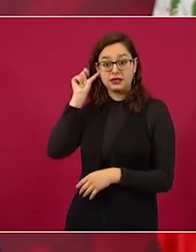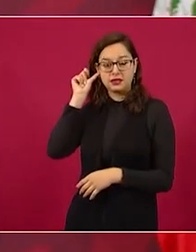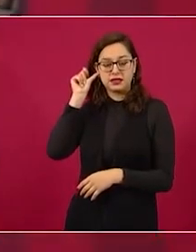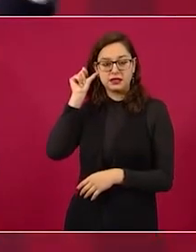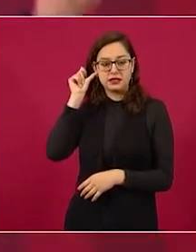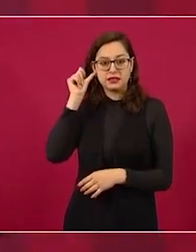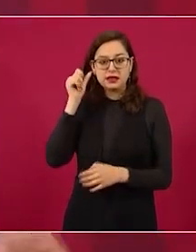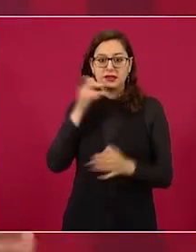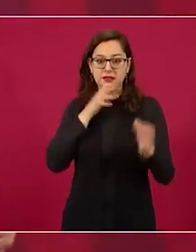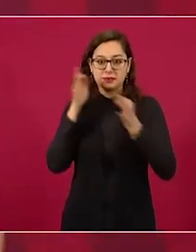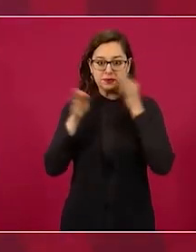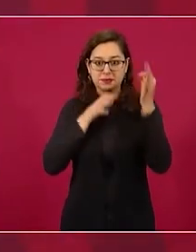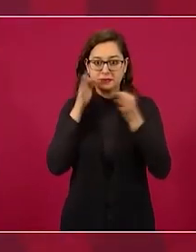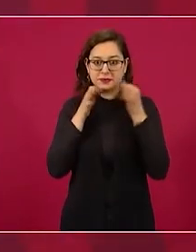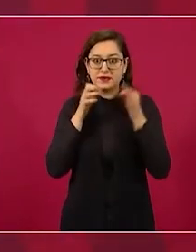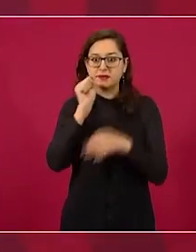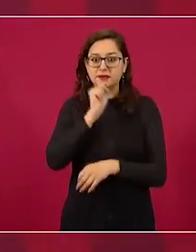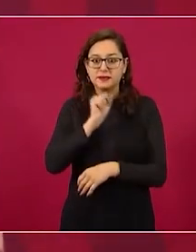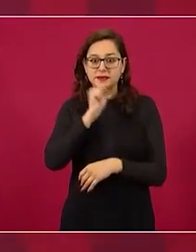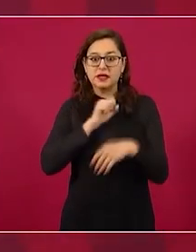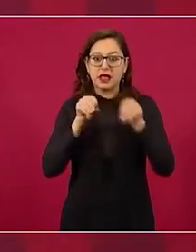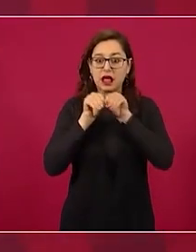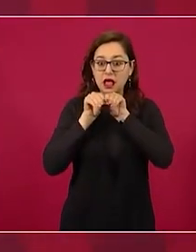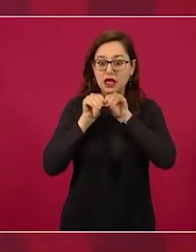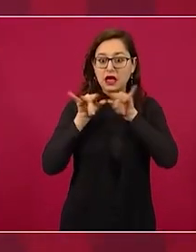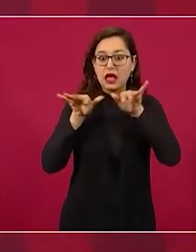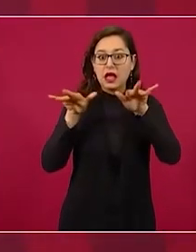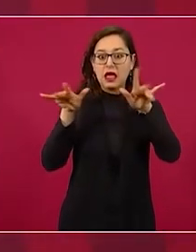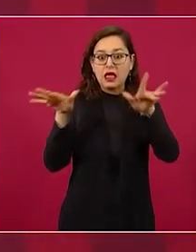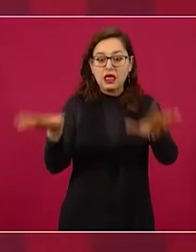también este